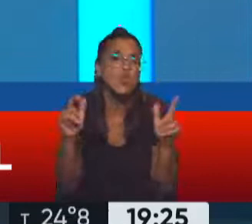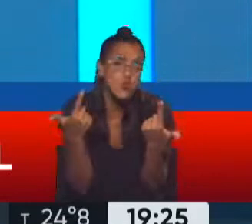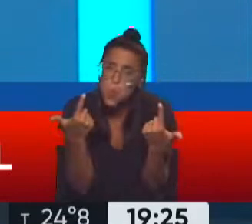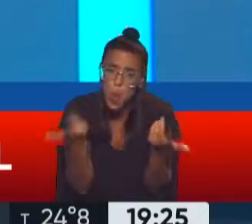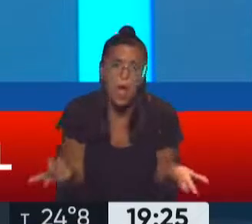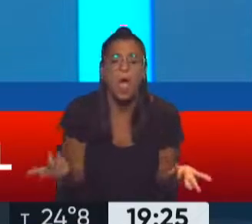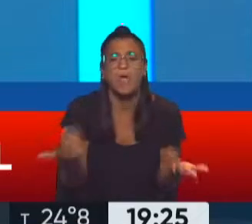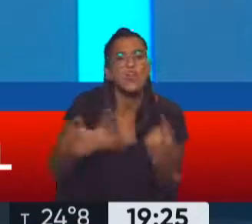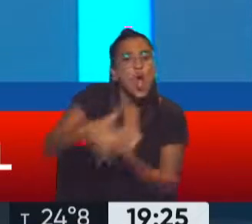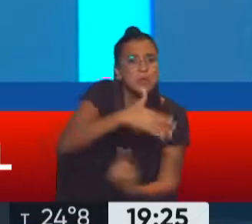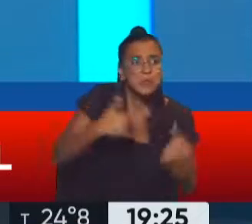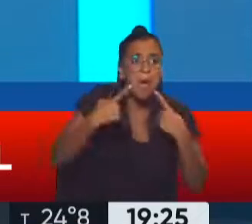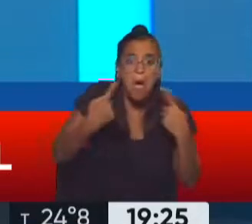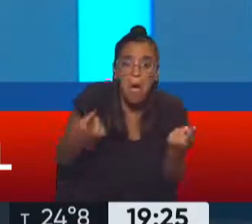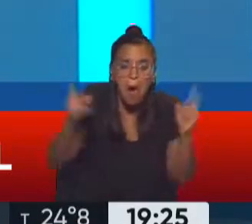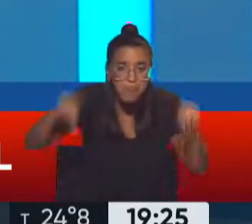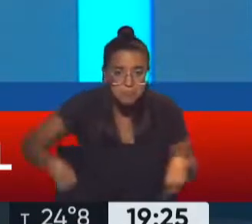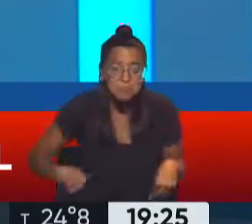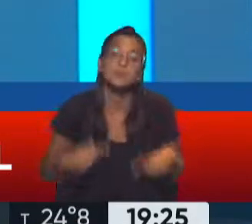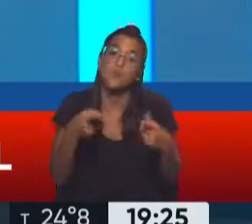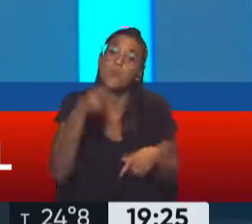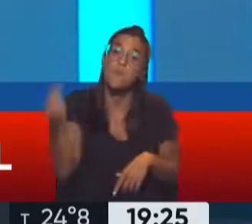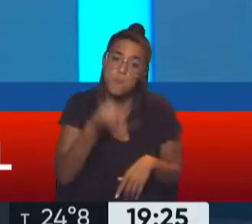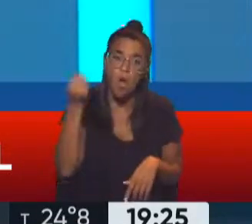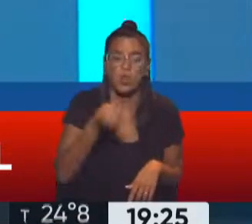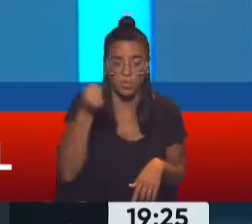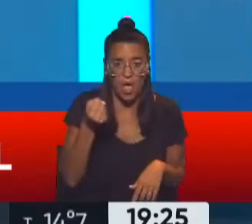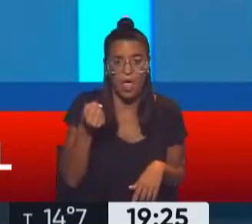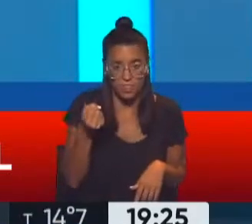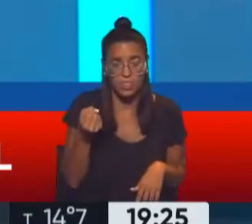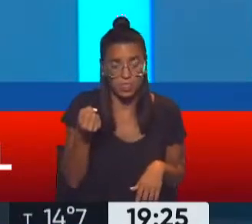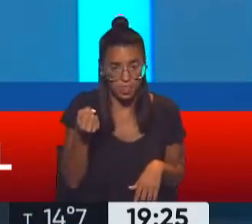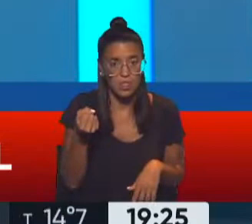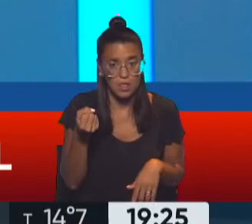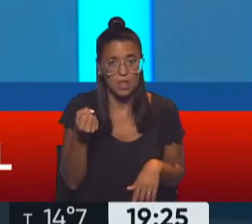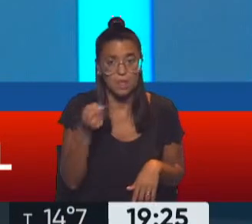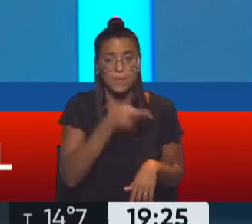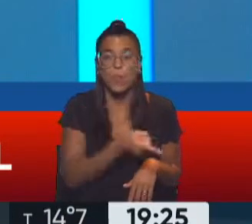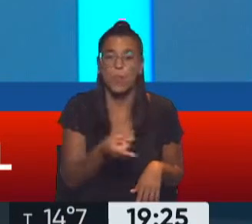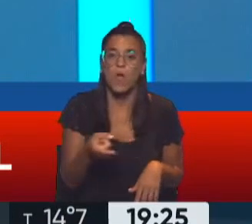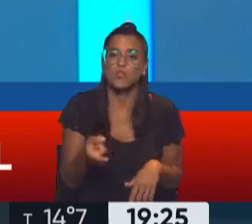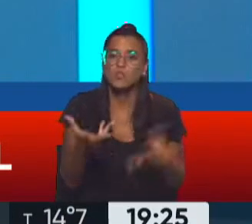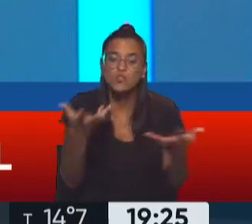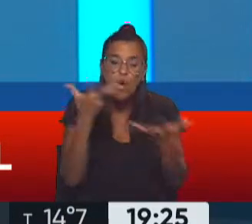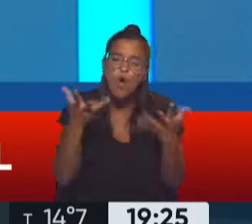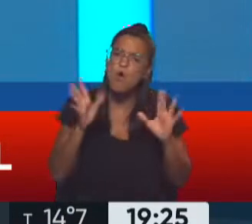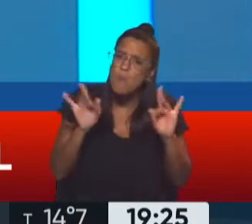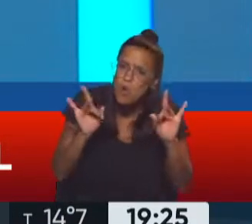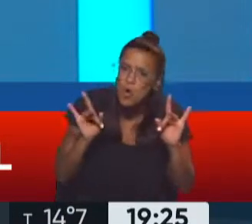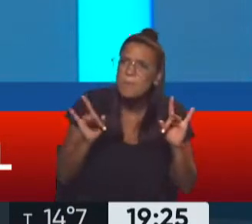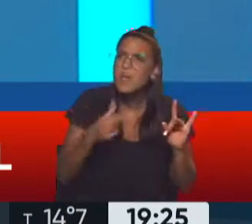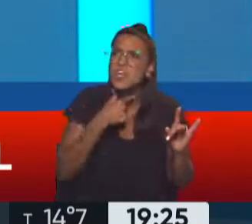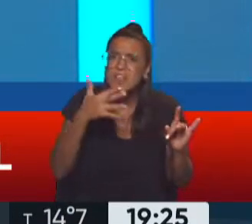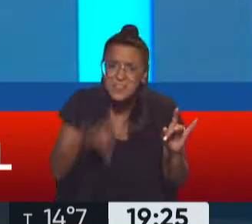no se contextualiza. Y esto es muy importante cuando se quiere entender un fenómeno tan complejo